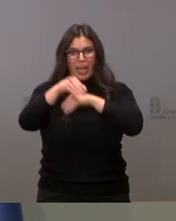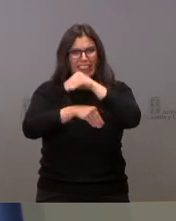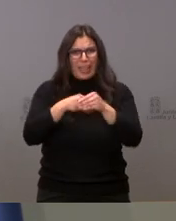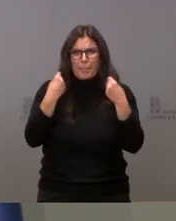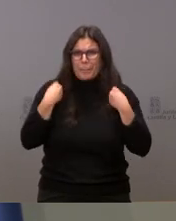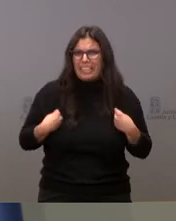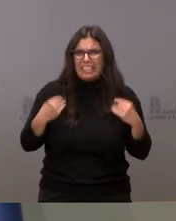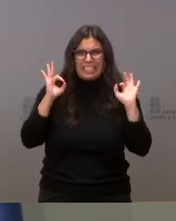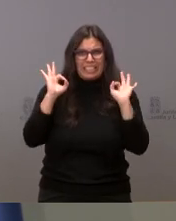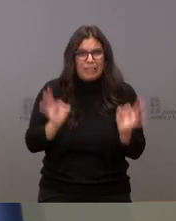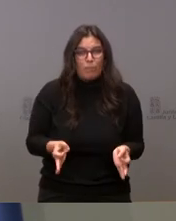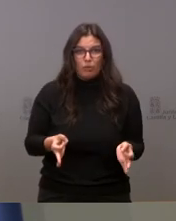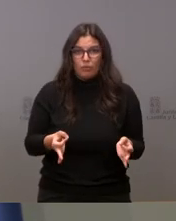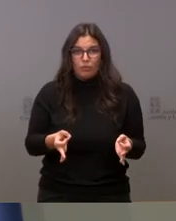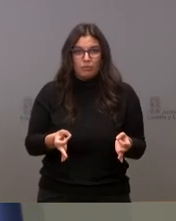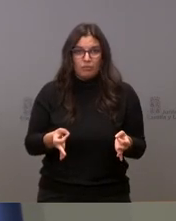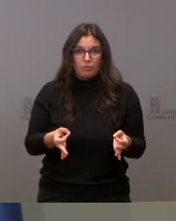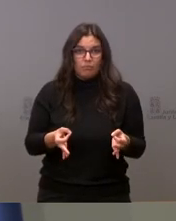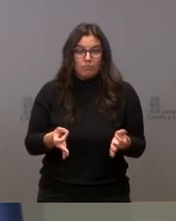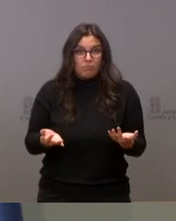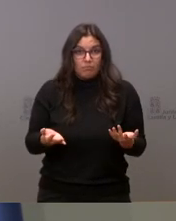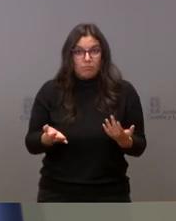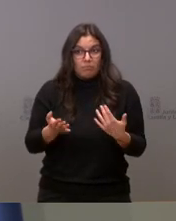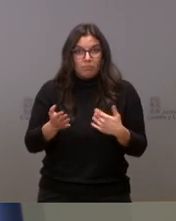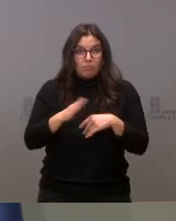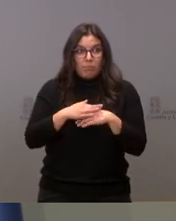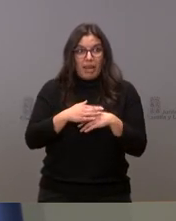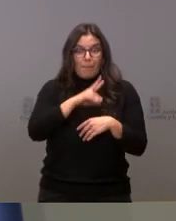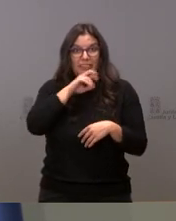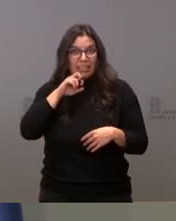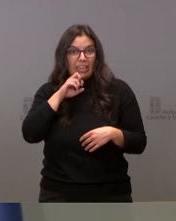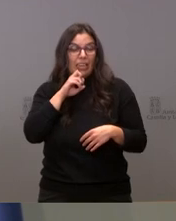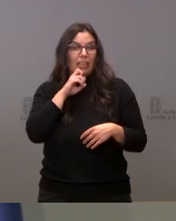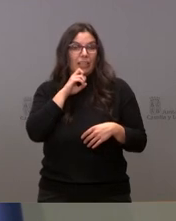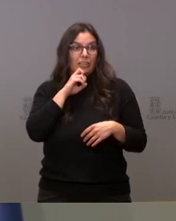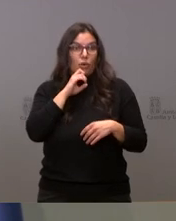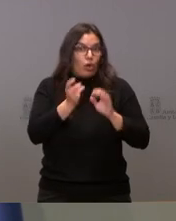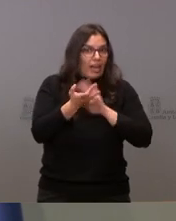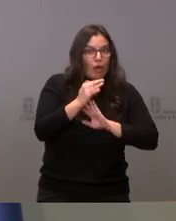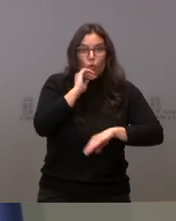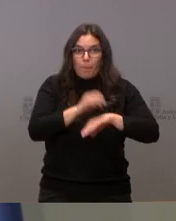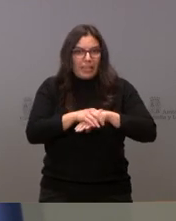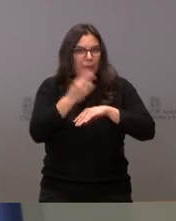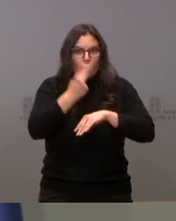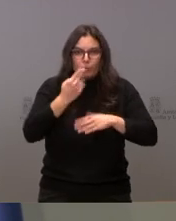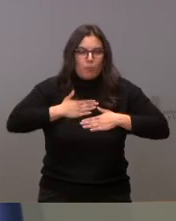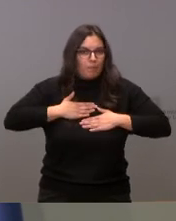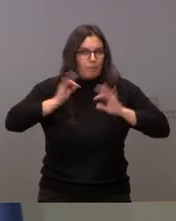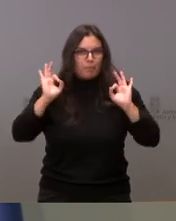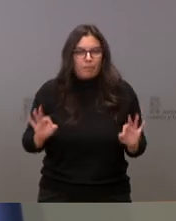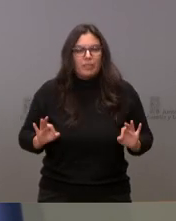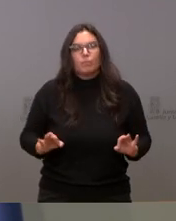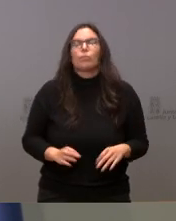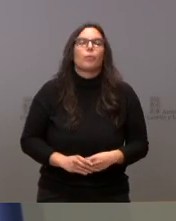lo mismo en lo que respecta a la necesidad de mantener o de cumplir con los compromisos con las